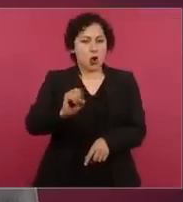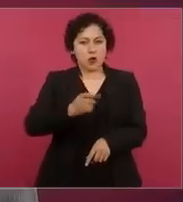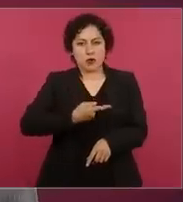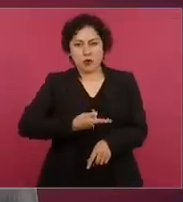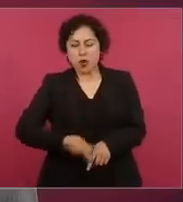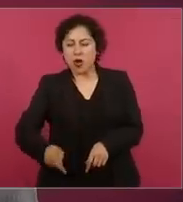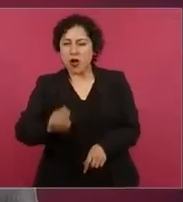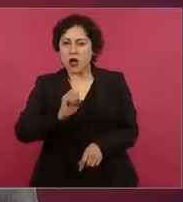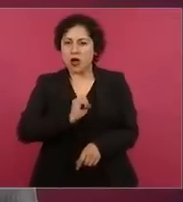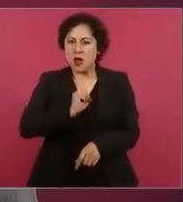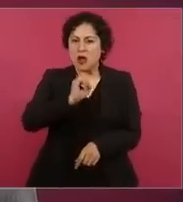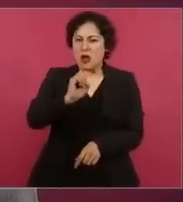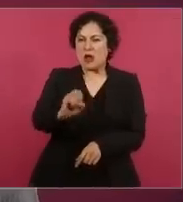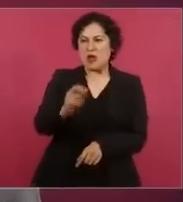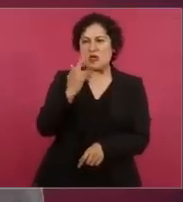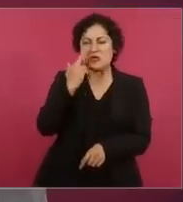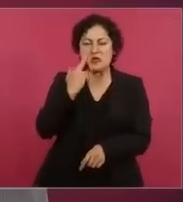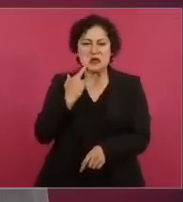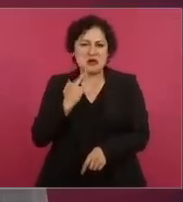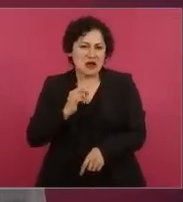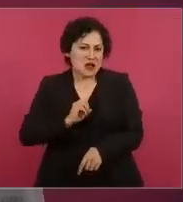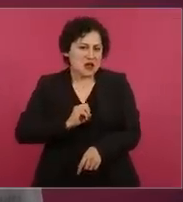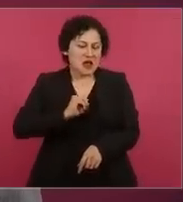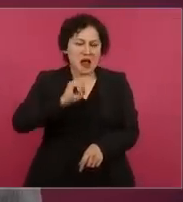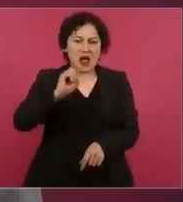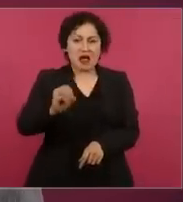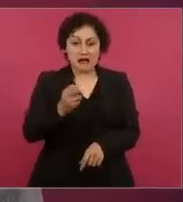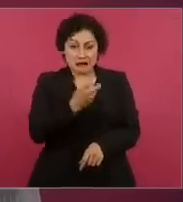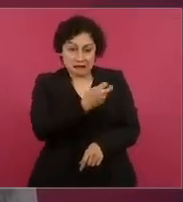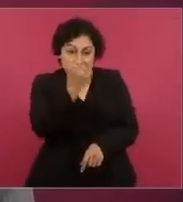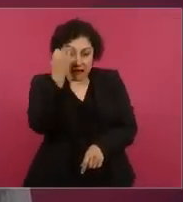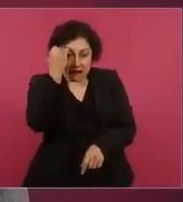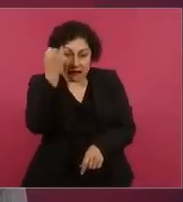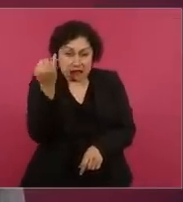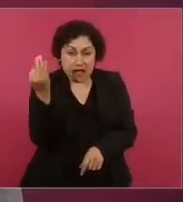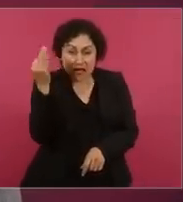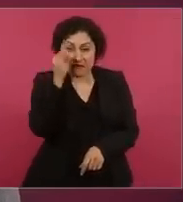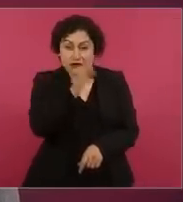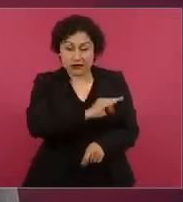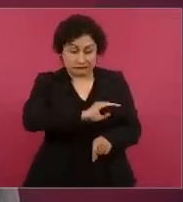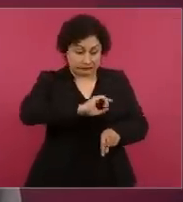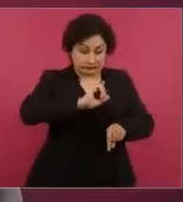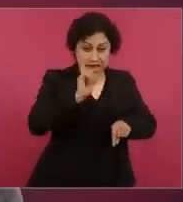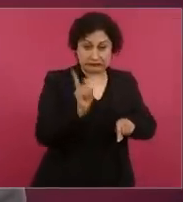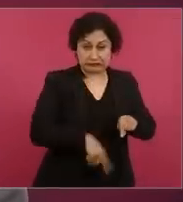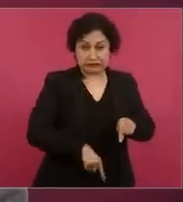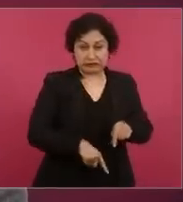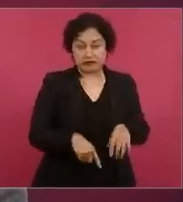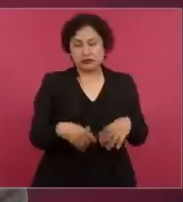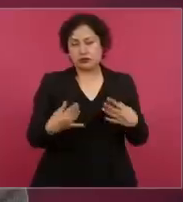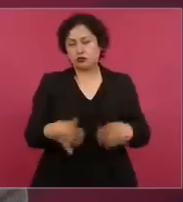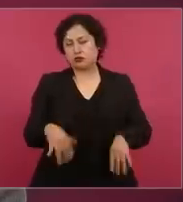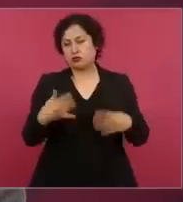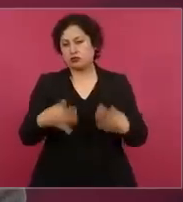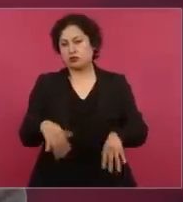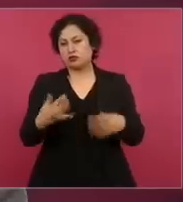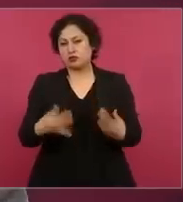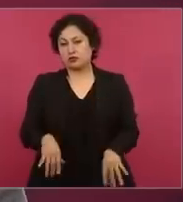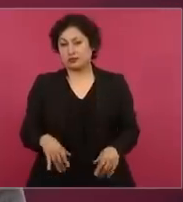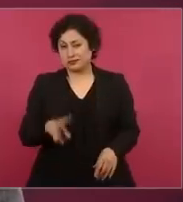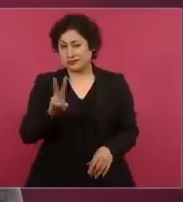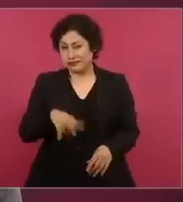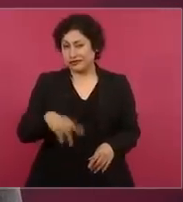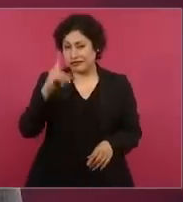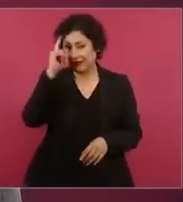falsa, porque mienten como